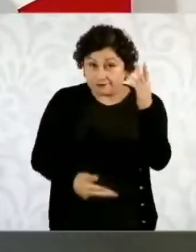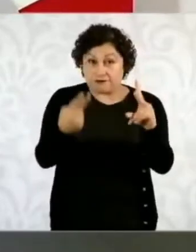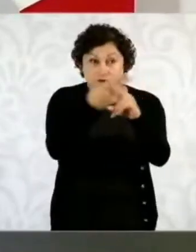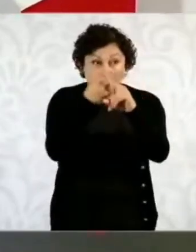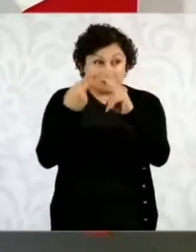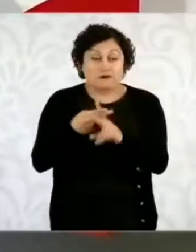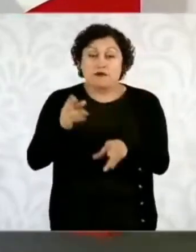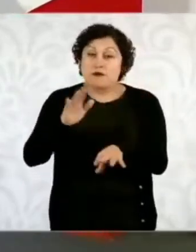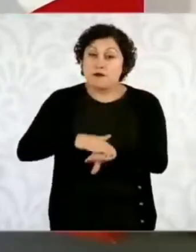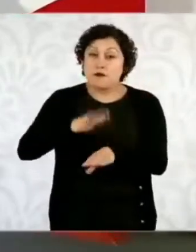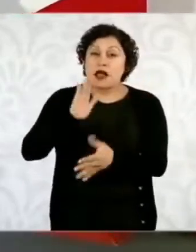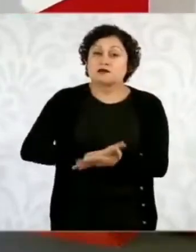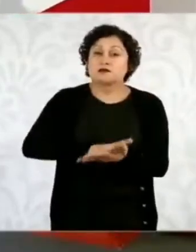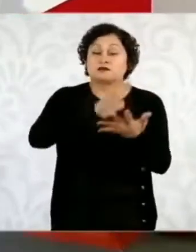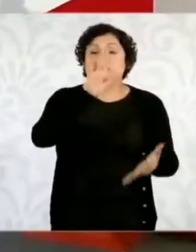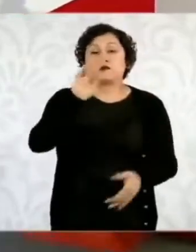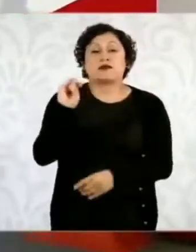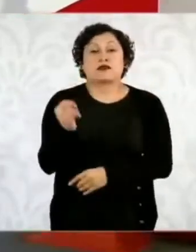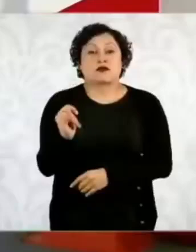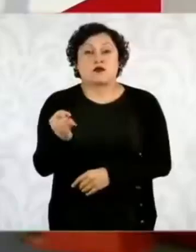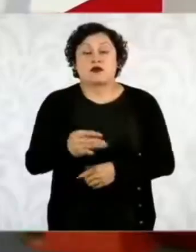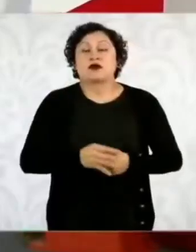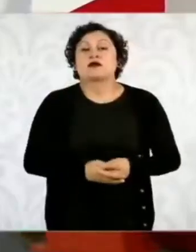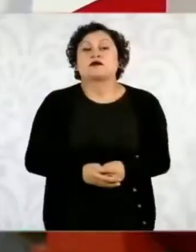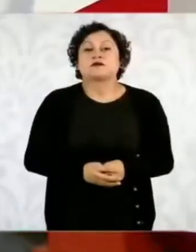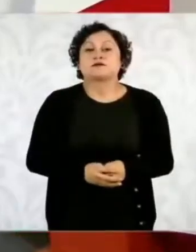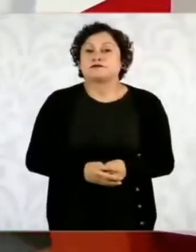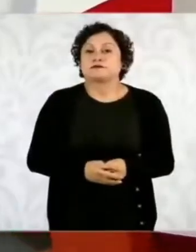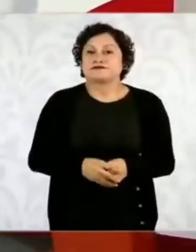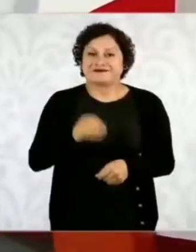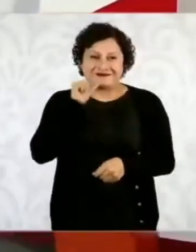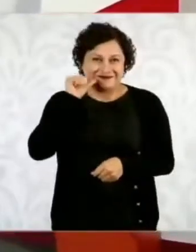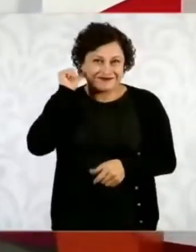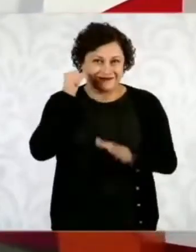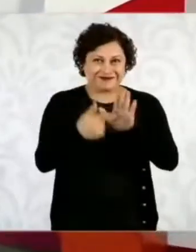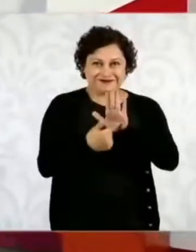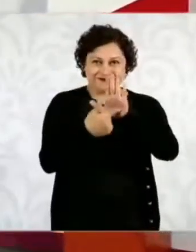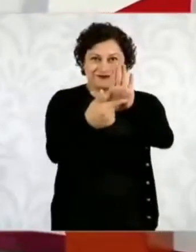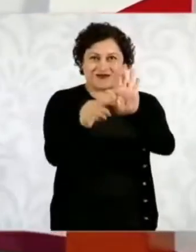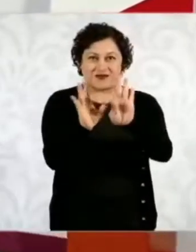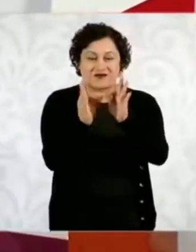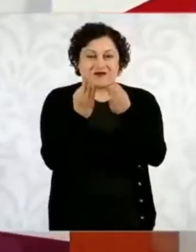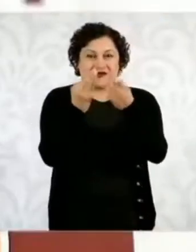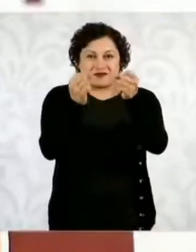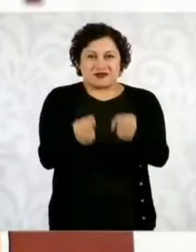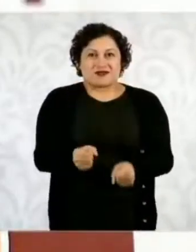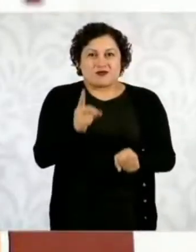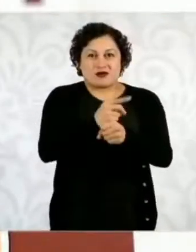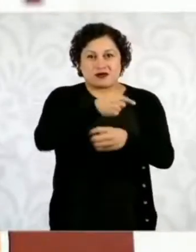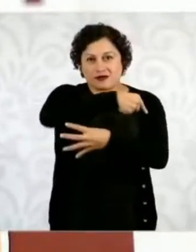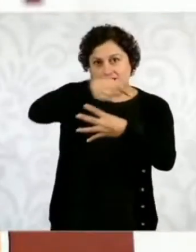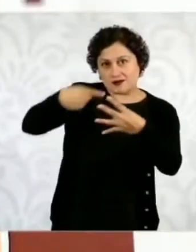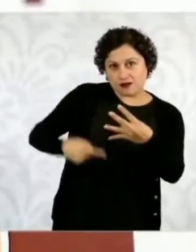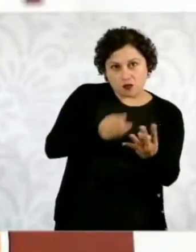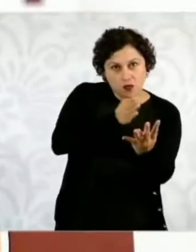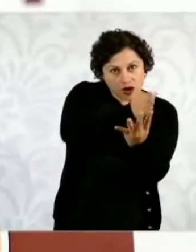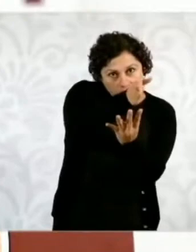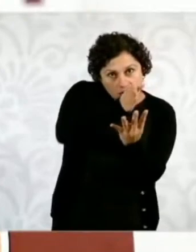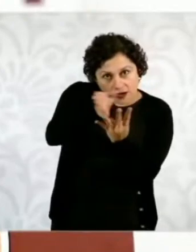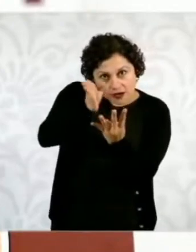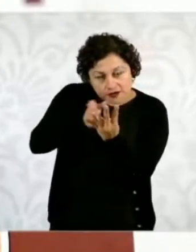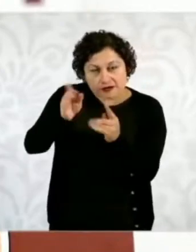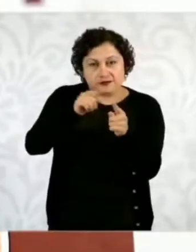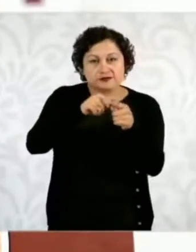es desde la misma estrategia que se presentó ayer de los cuatro ejes, atención a las